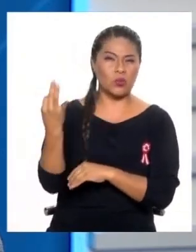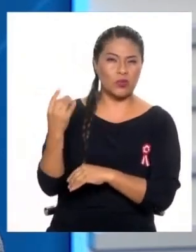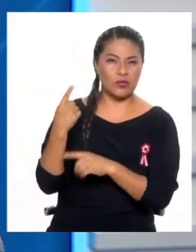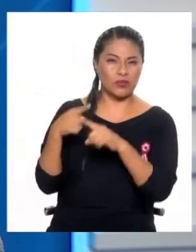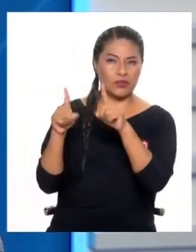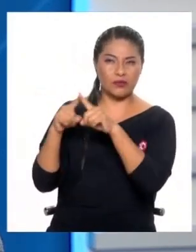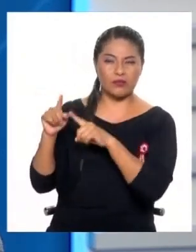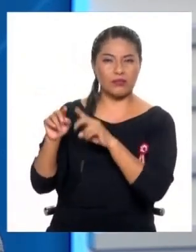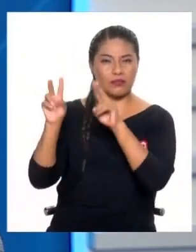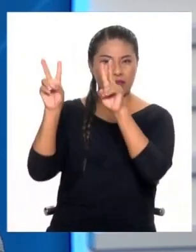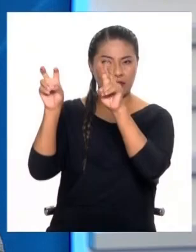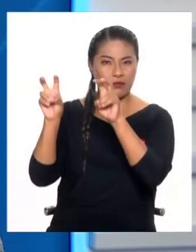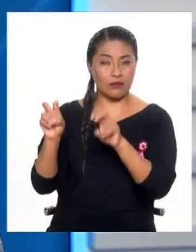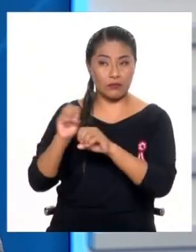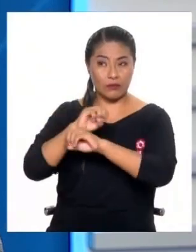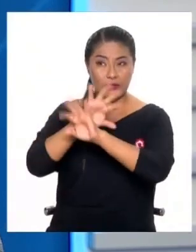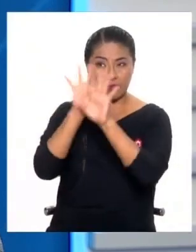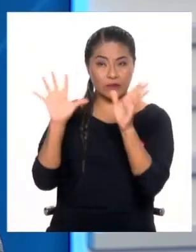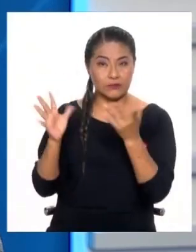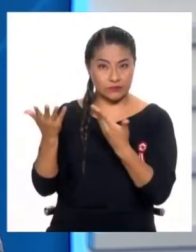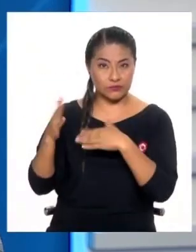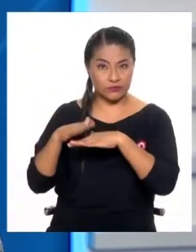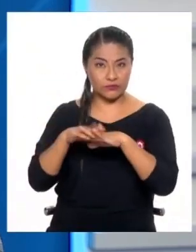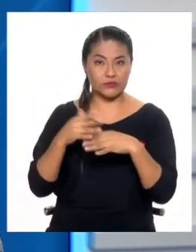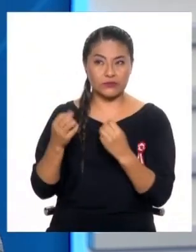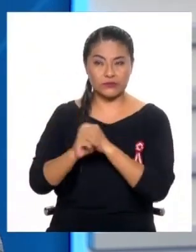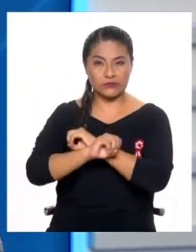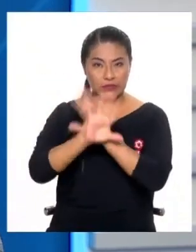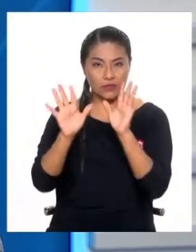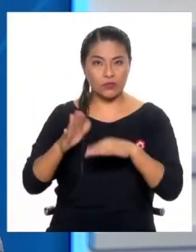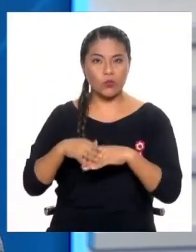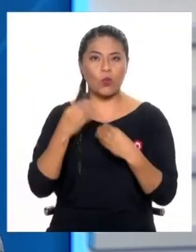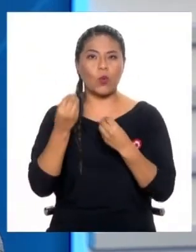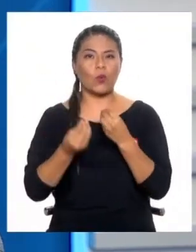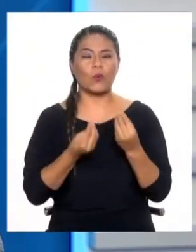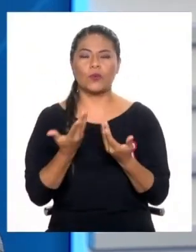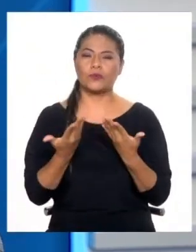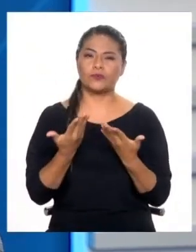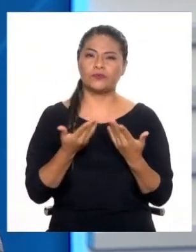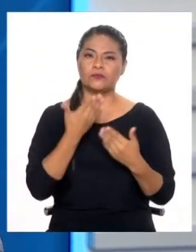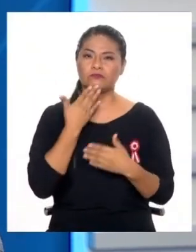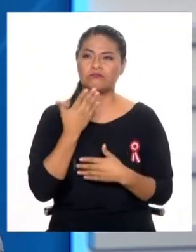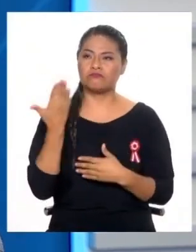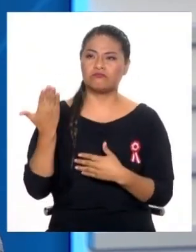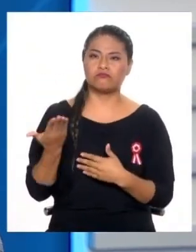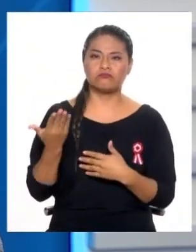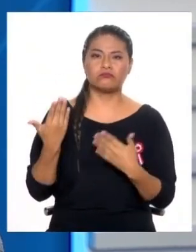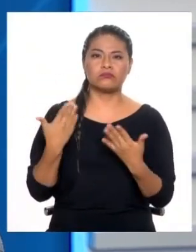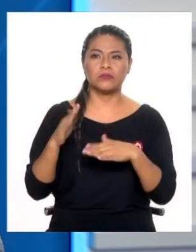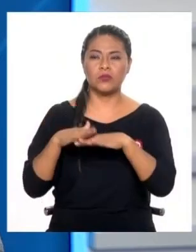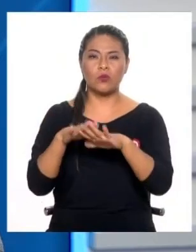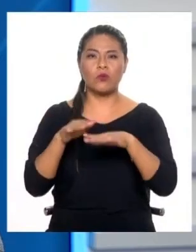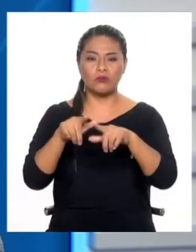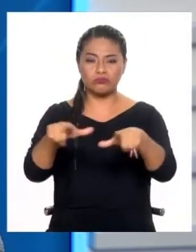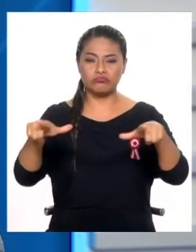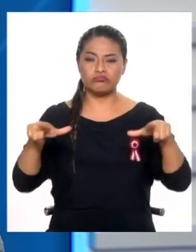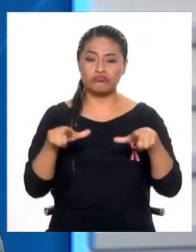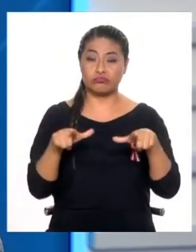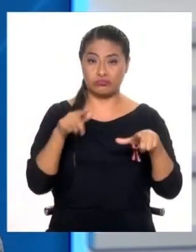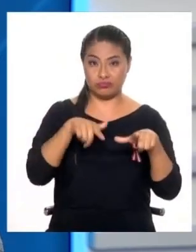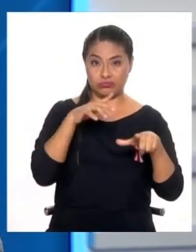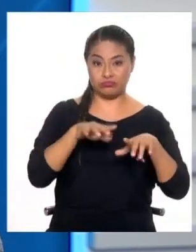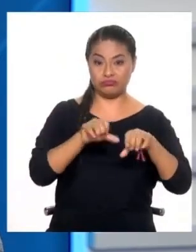está terminando de esclarecer. Nos plantea el asunto de cómo es que alguien se hace de estos terrenos, que